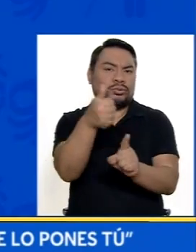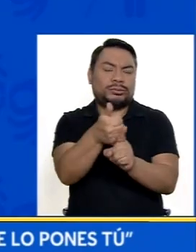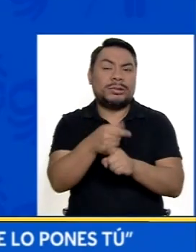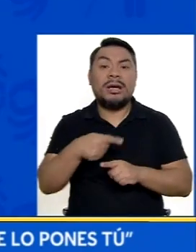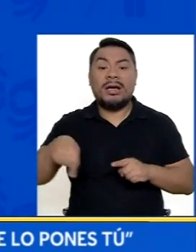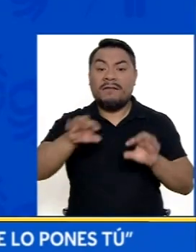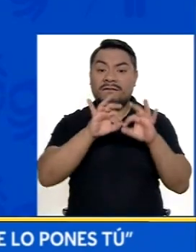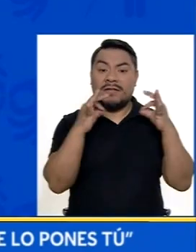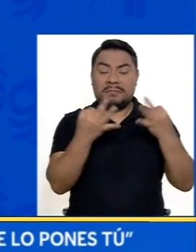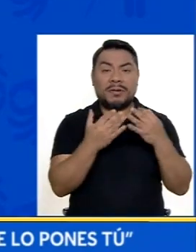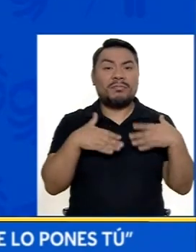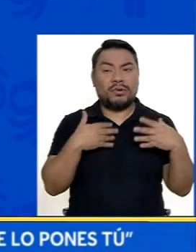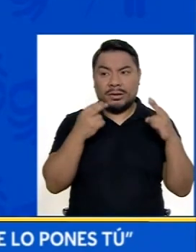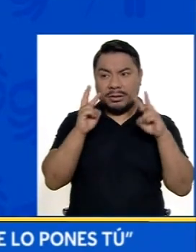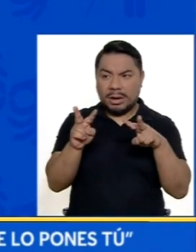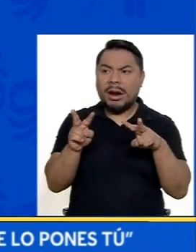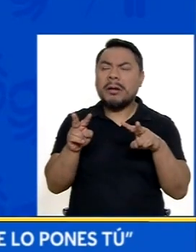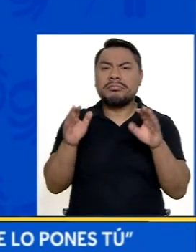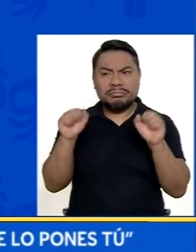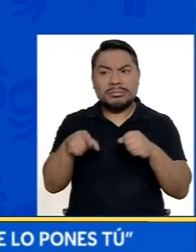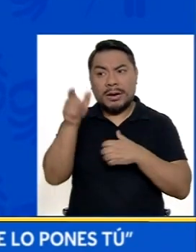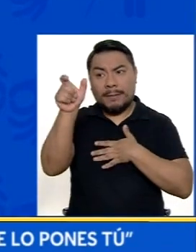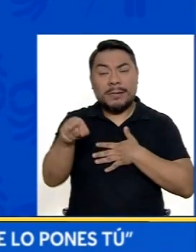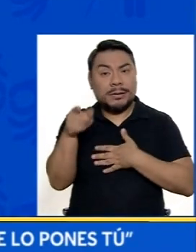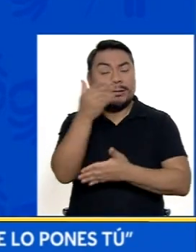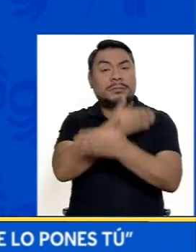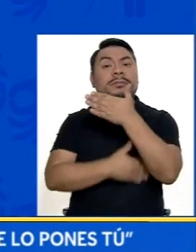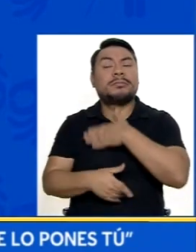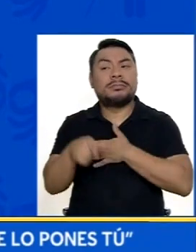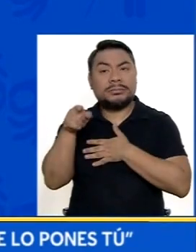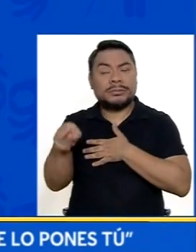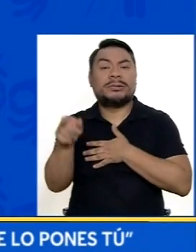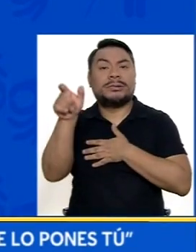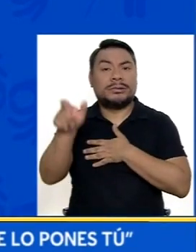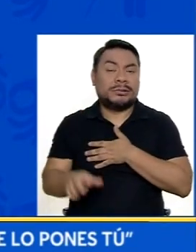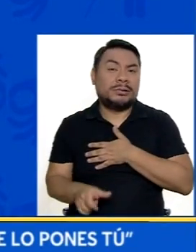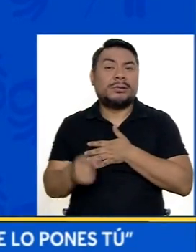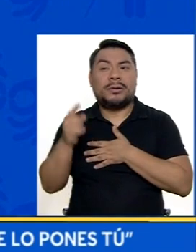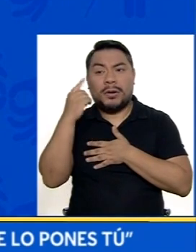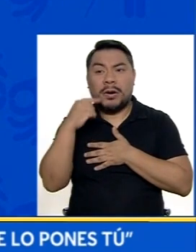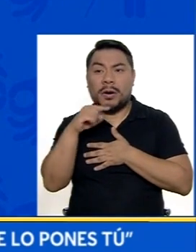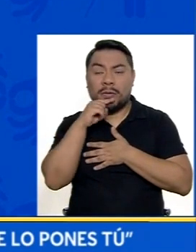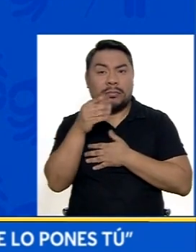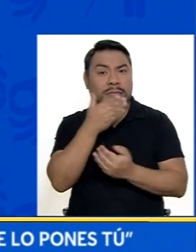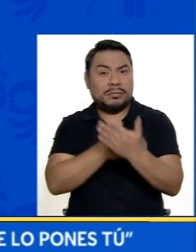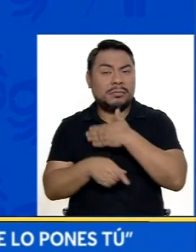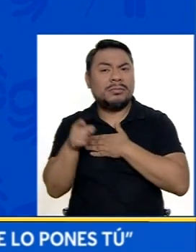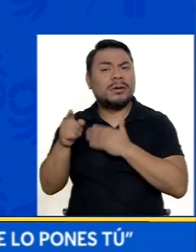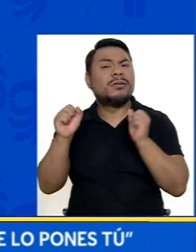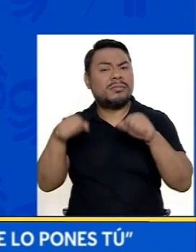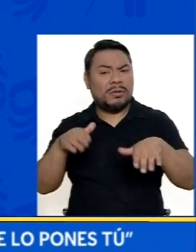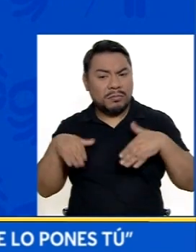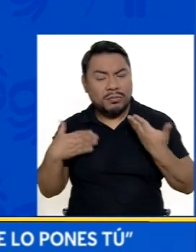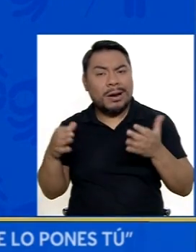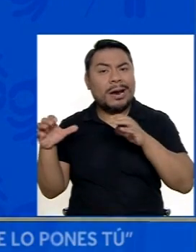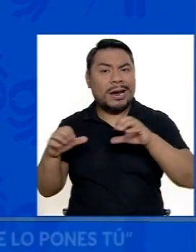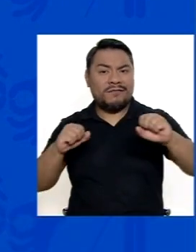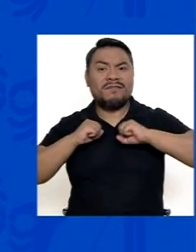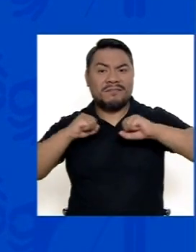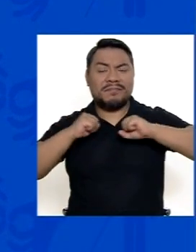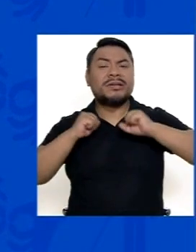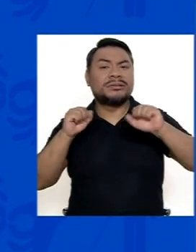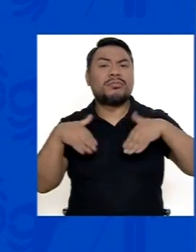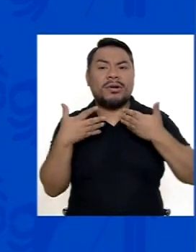familias puedan ver Que primero La persona con discapacidad El chico con discapacidad También puede hacer Una